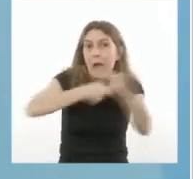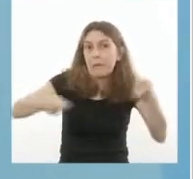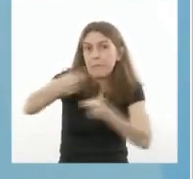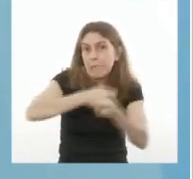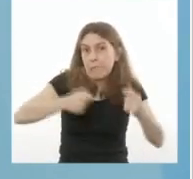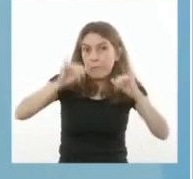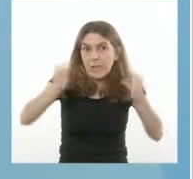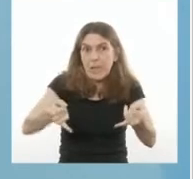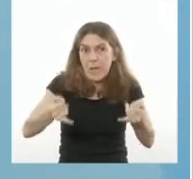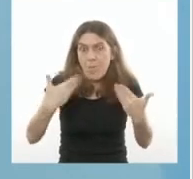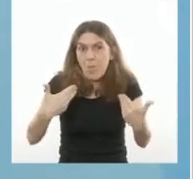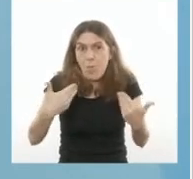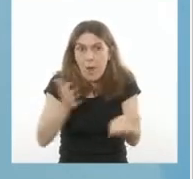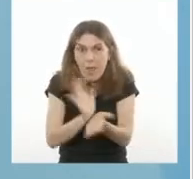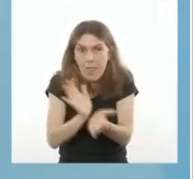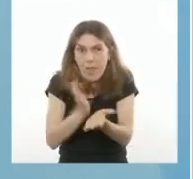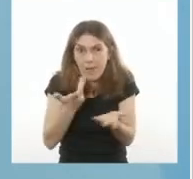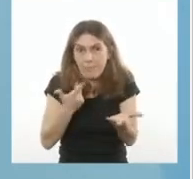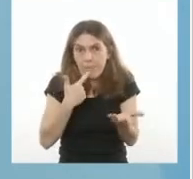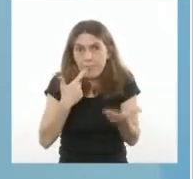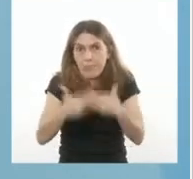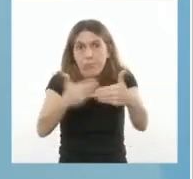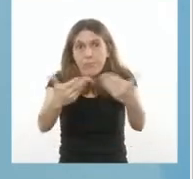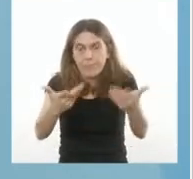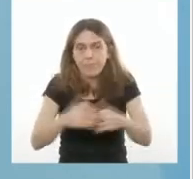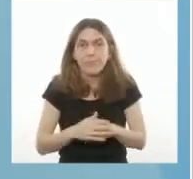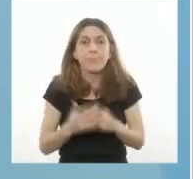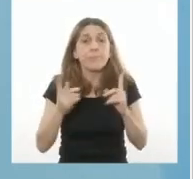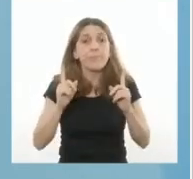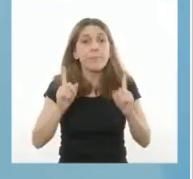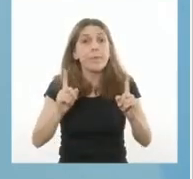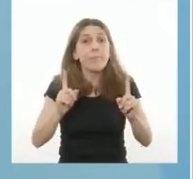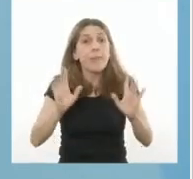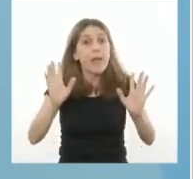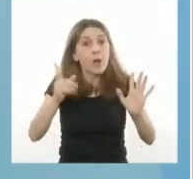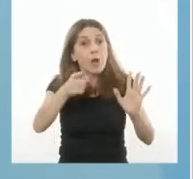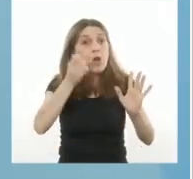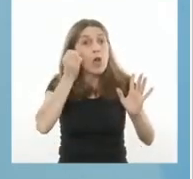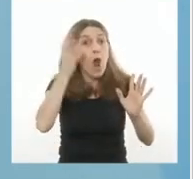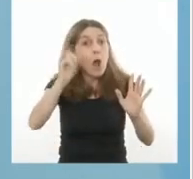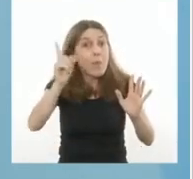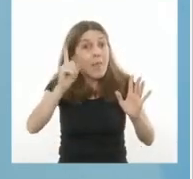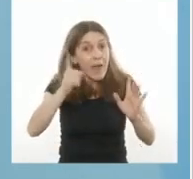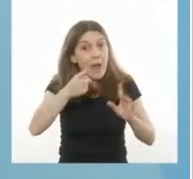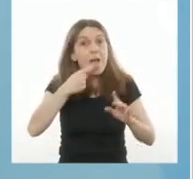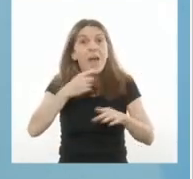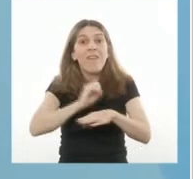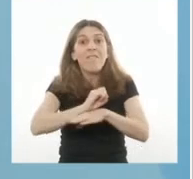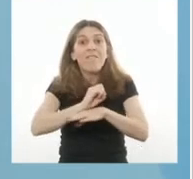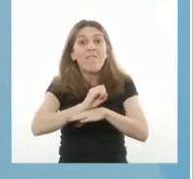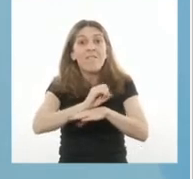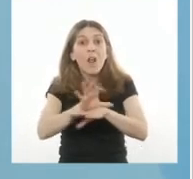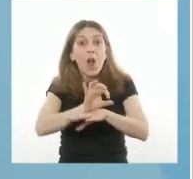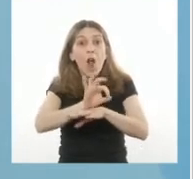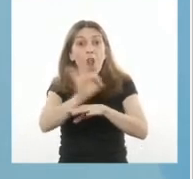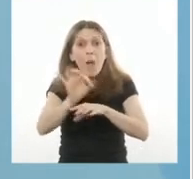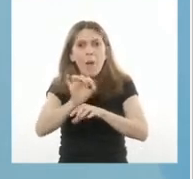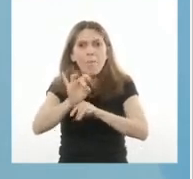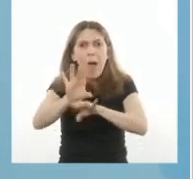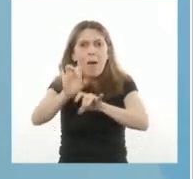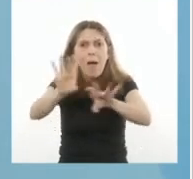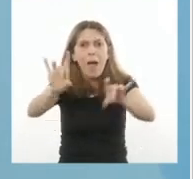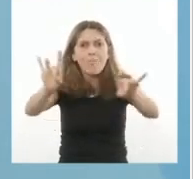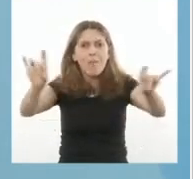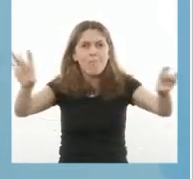lo máximo posible. Pero nunca olvidemos que el virus contagia las 24 horas del día.